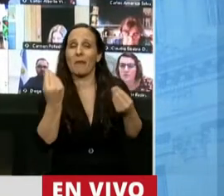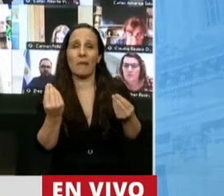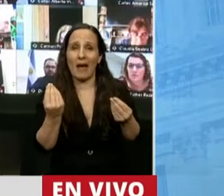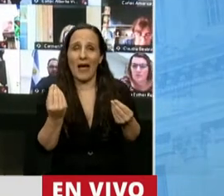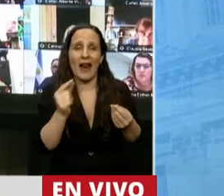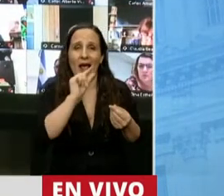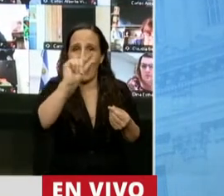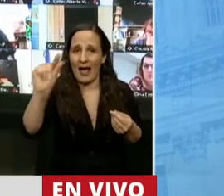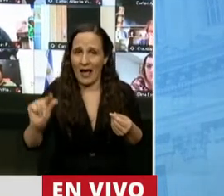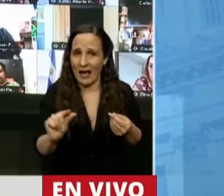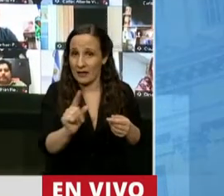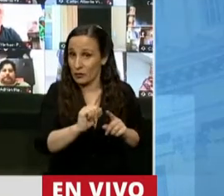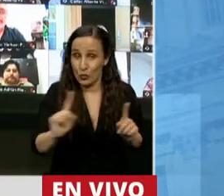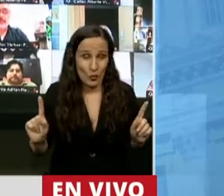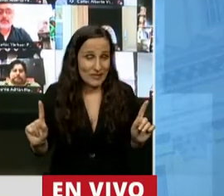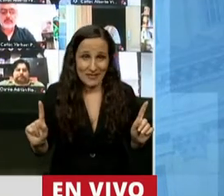coparticipables.